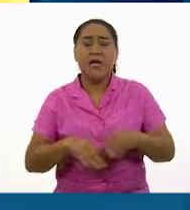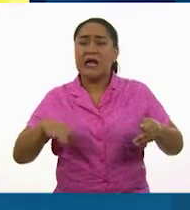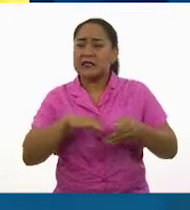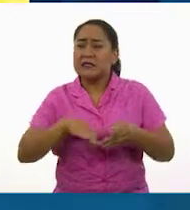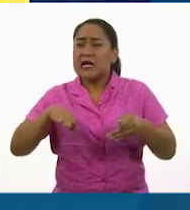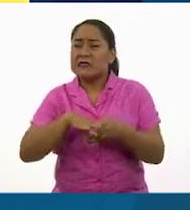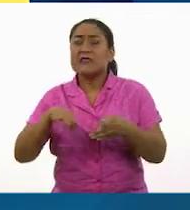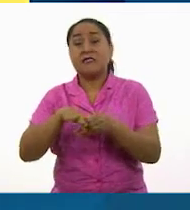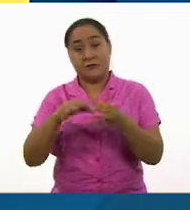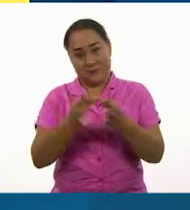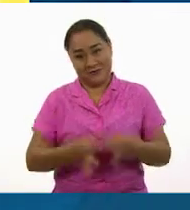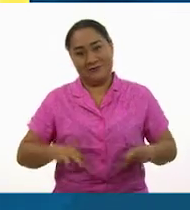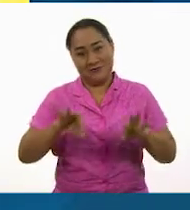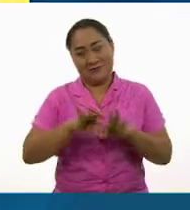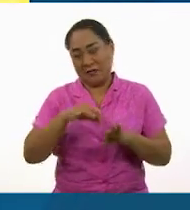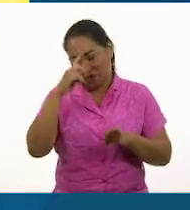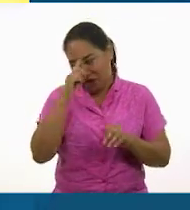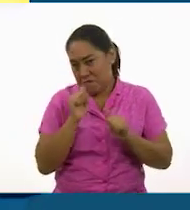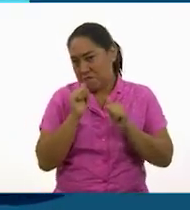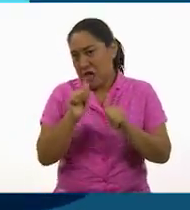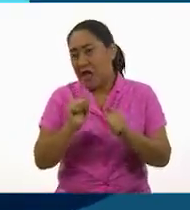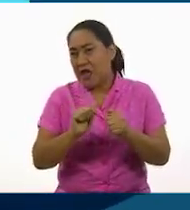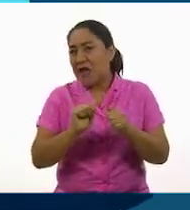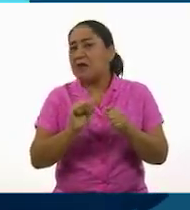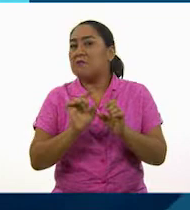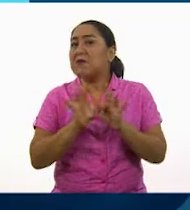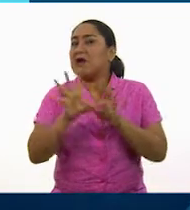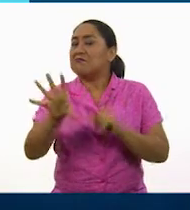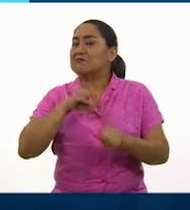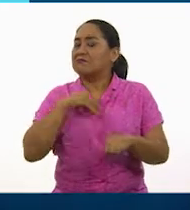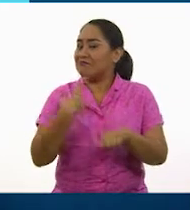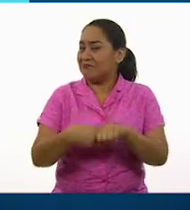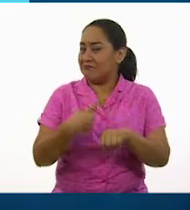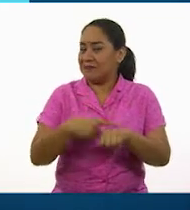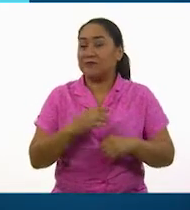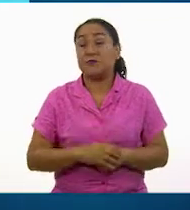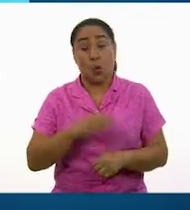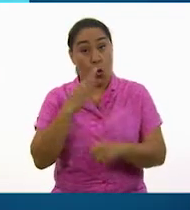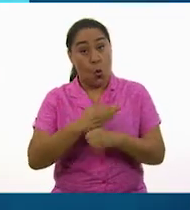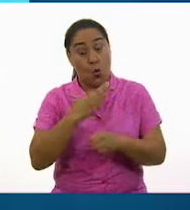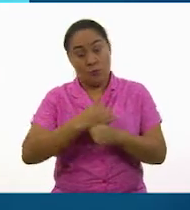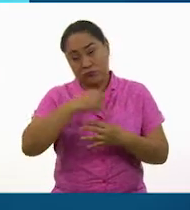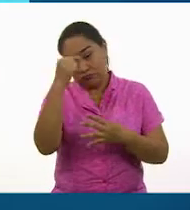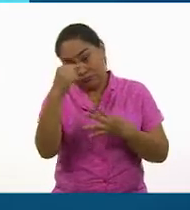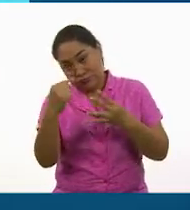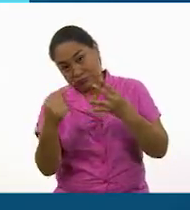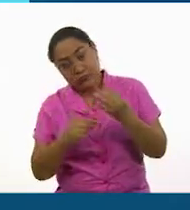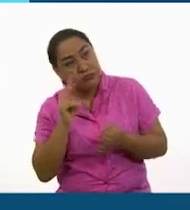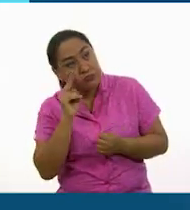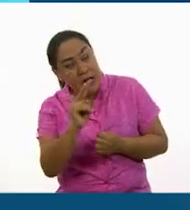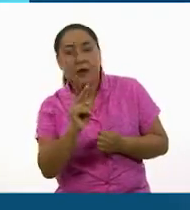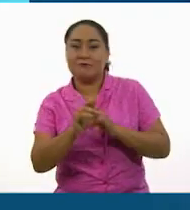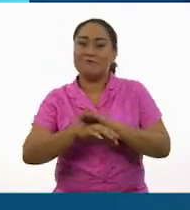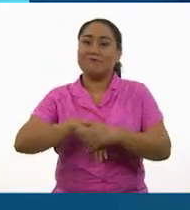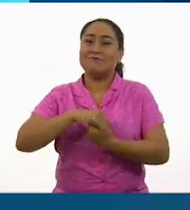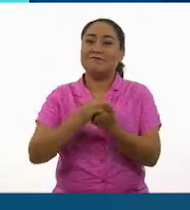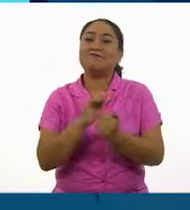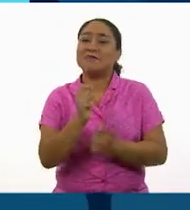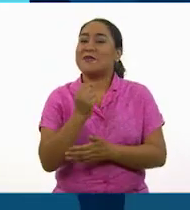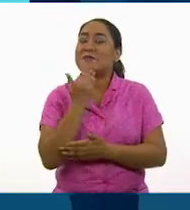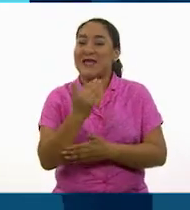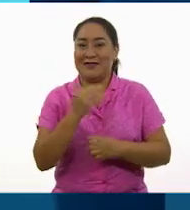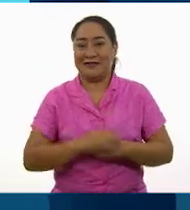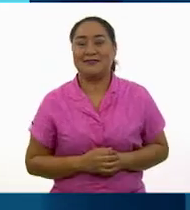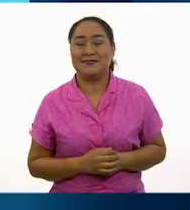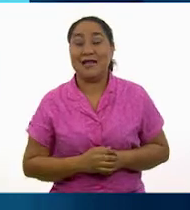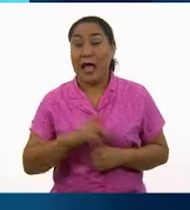es importante para prevenir cualquier enfermedad. Sigue estos pasos para hacerlo correctamente. Moja tus